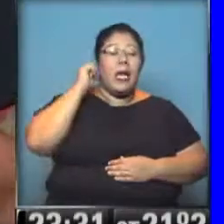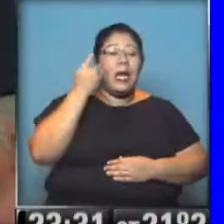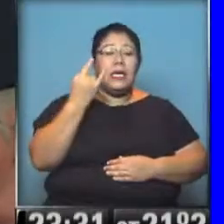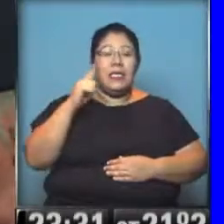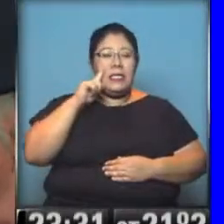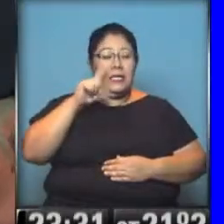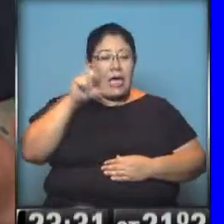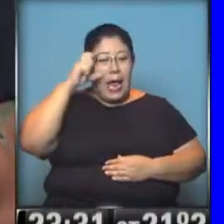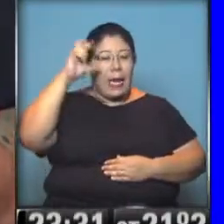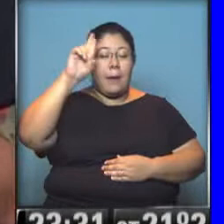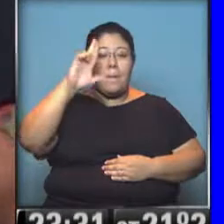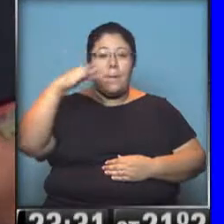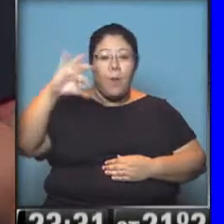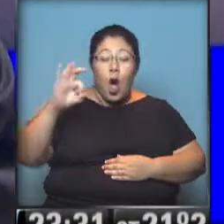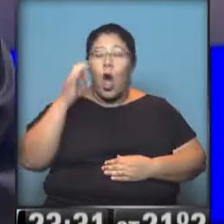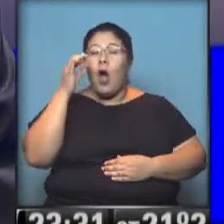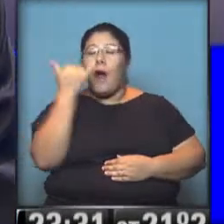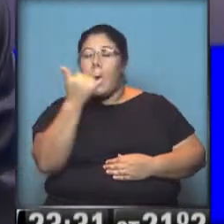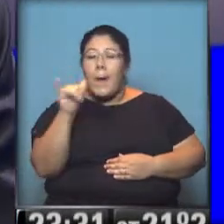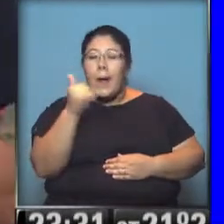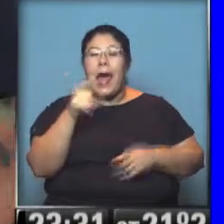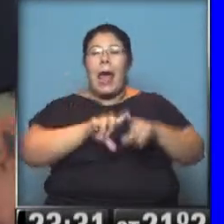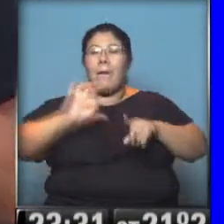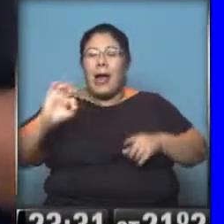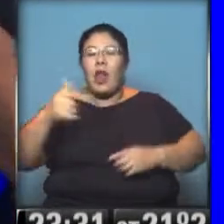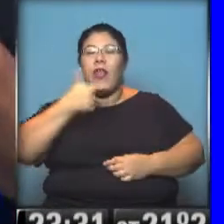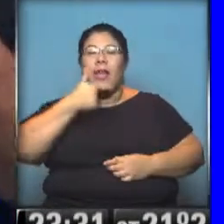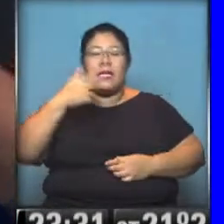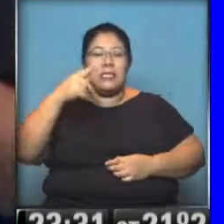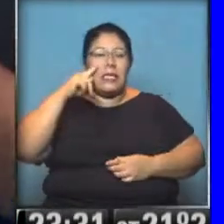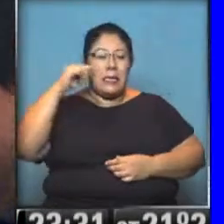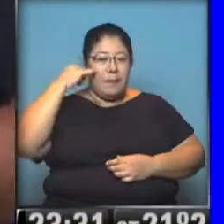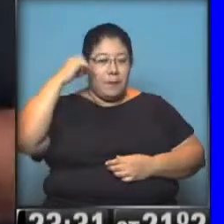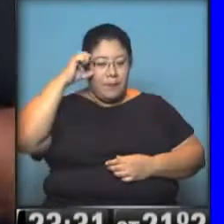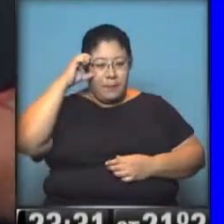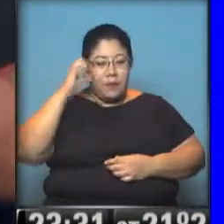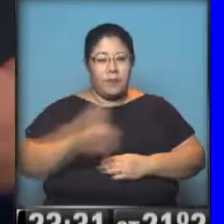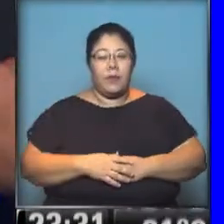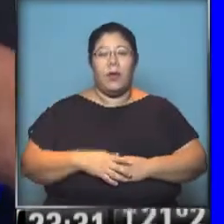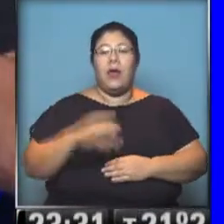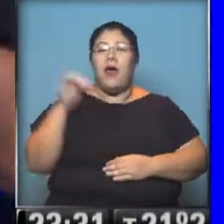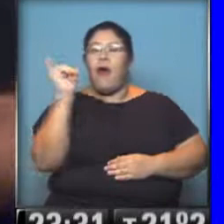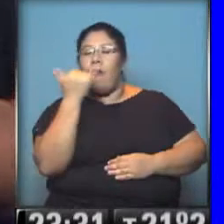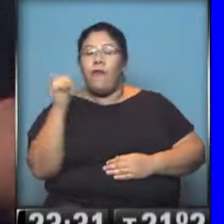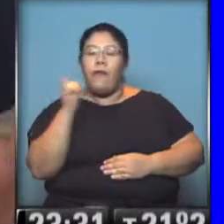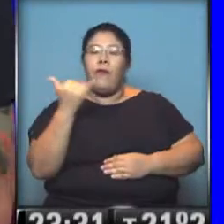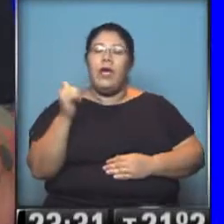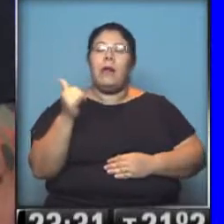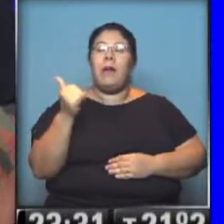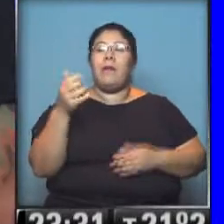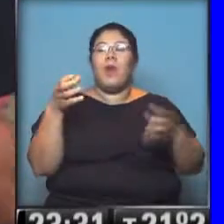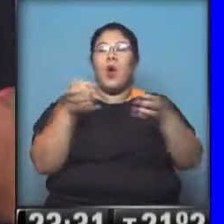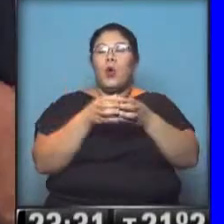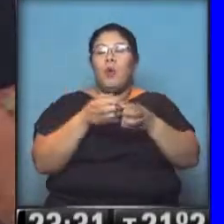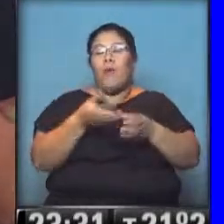lo que era la prehistoria de lo que sería... El hermano de Sky. El hermano de Sky, exactamente. Filma lo que sería la prehistoria de una de las bandas más grandes de la